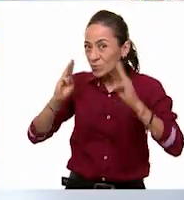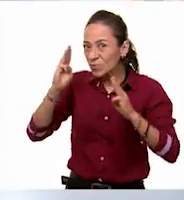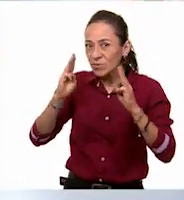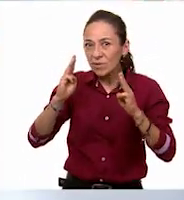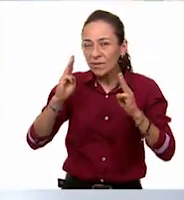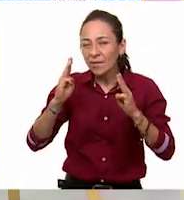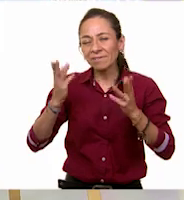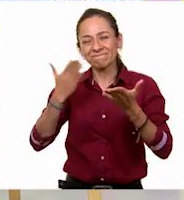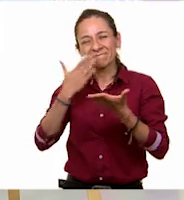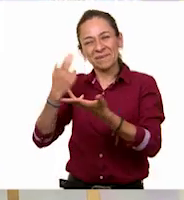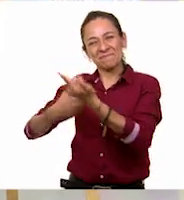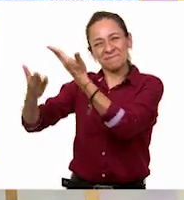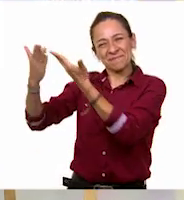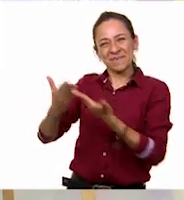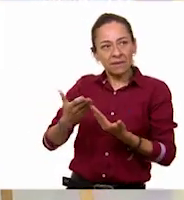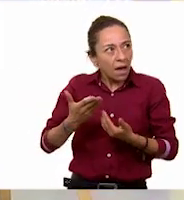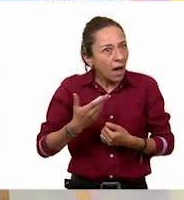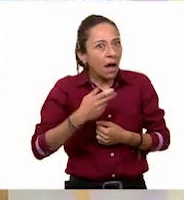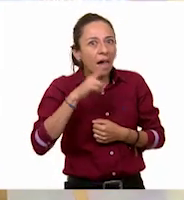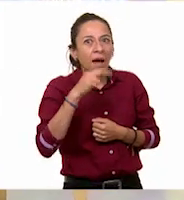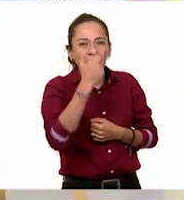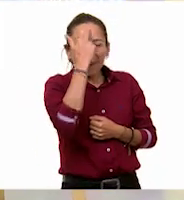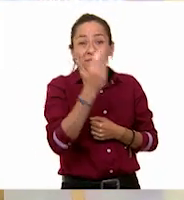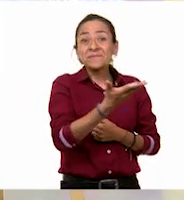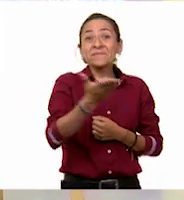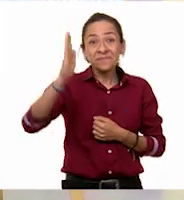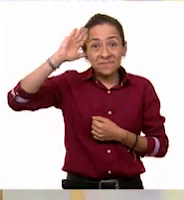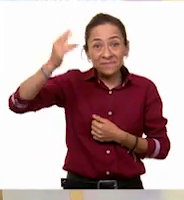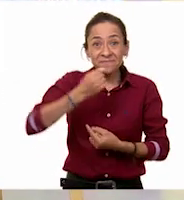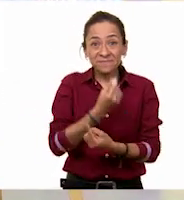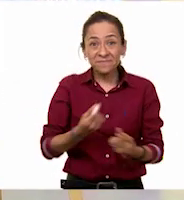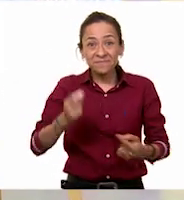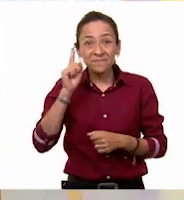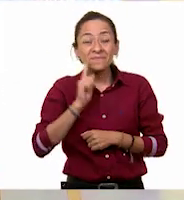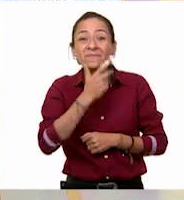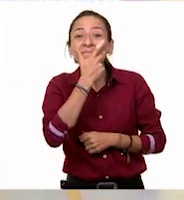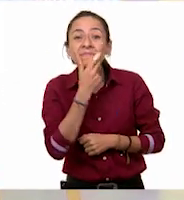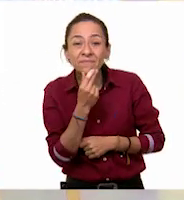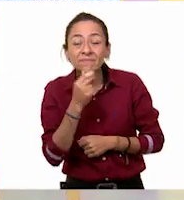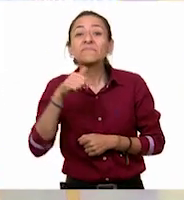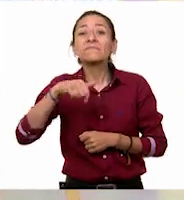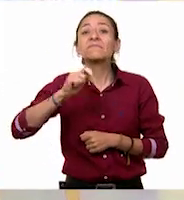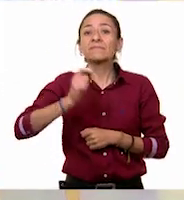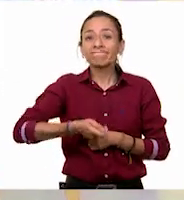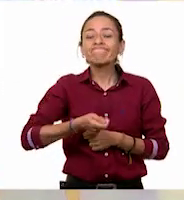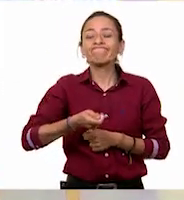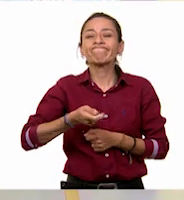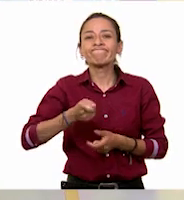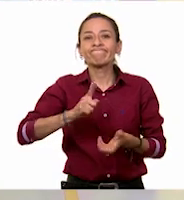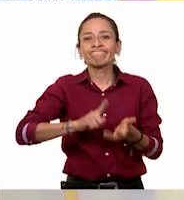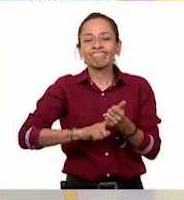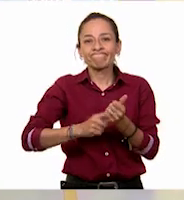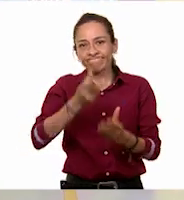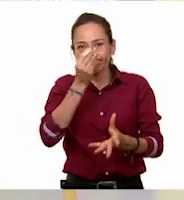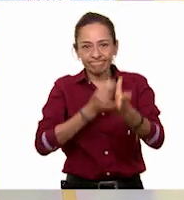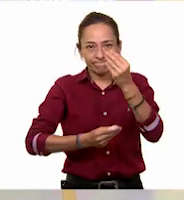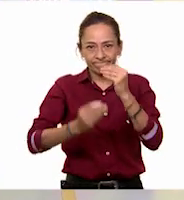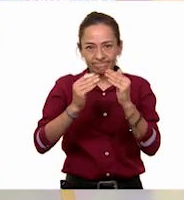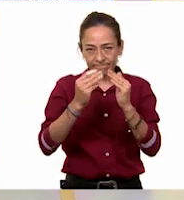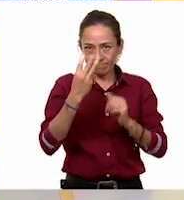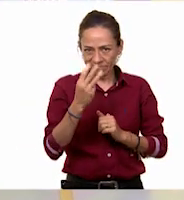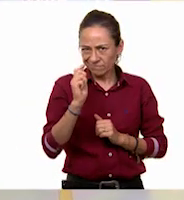Entonces tenemos que empezar. ¡Hola, niñas y niños! ¿Cómo están? Bienvenidos a Aprenden Casa 3 a su asignatura de conocimiento del medio de segundo.